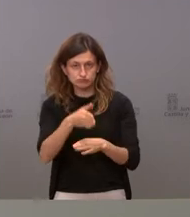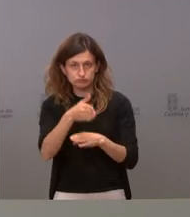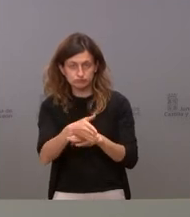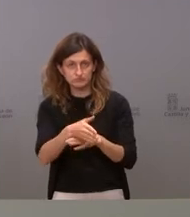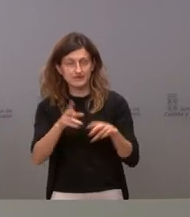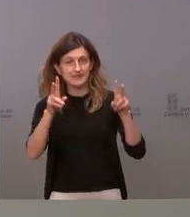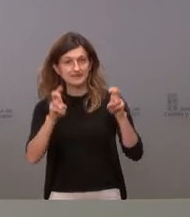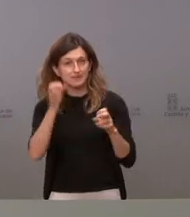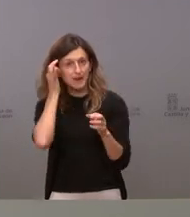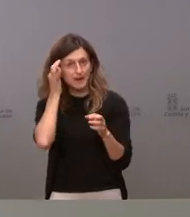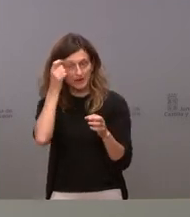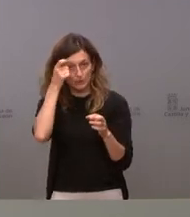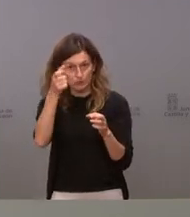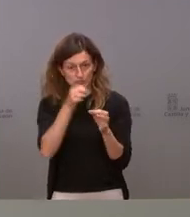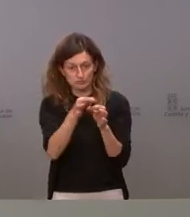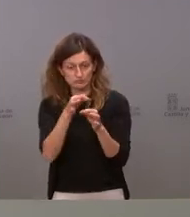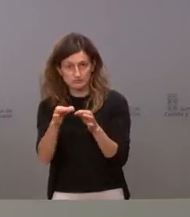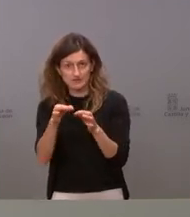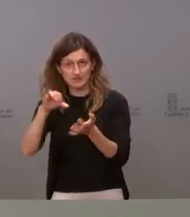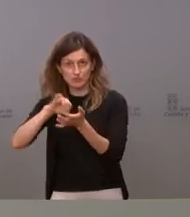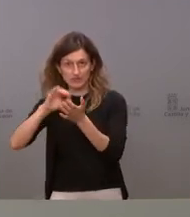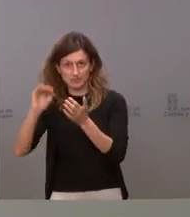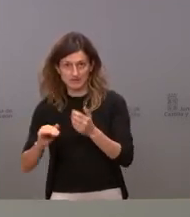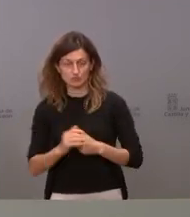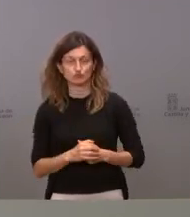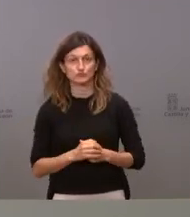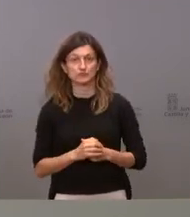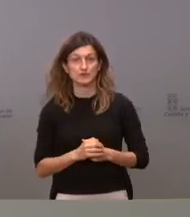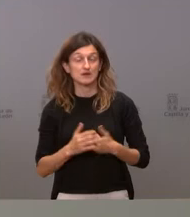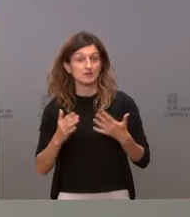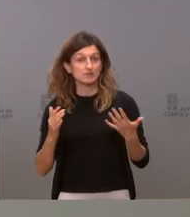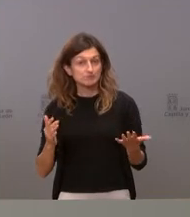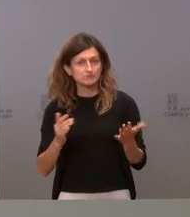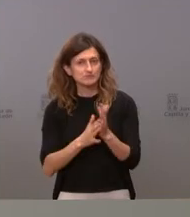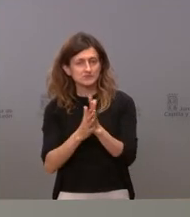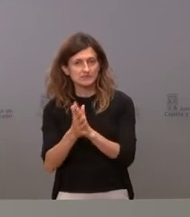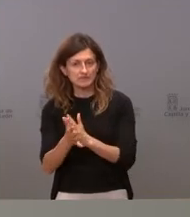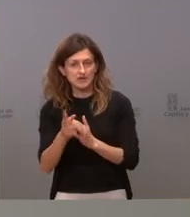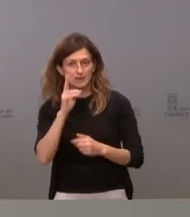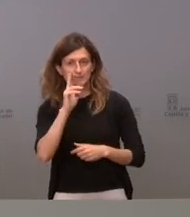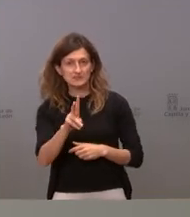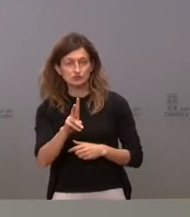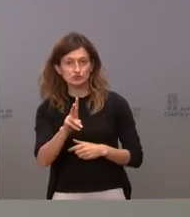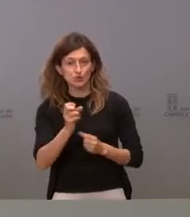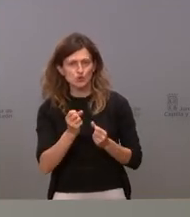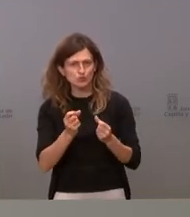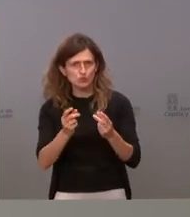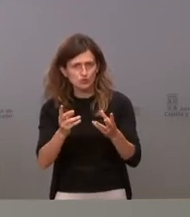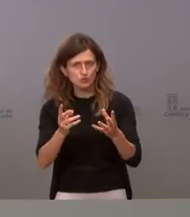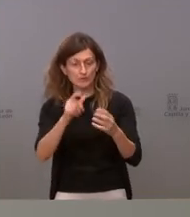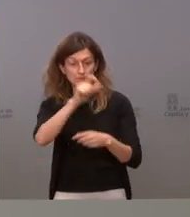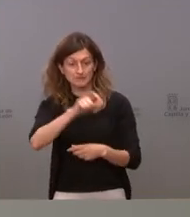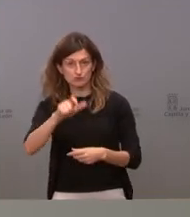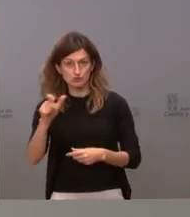rural que en el medio urbano. Pero esto no quita para que estemos detectando que hay un número importante de